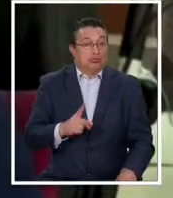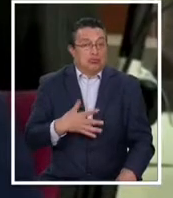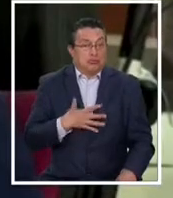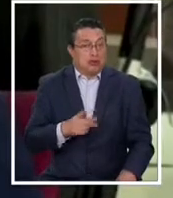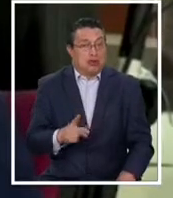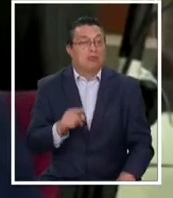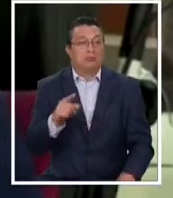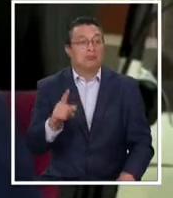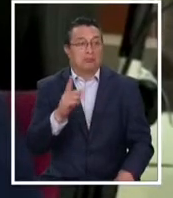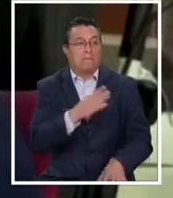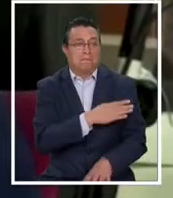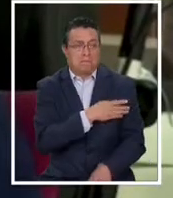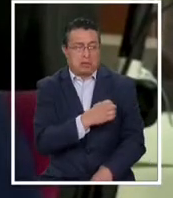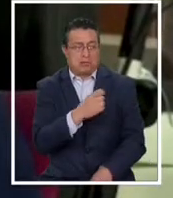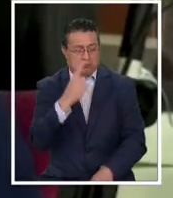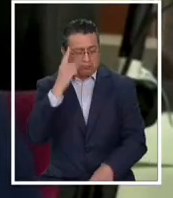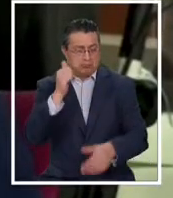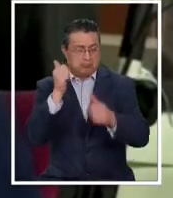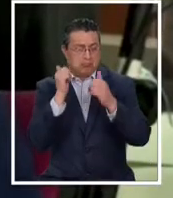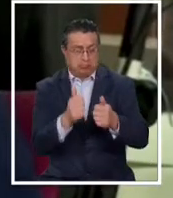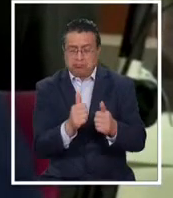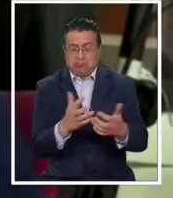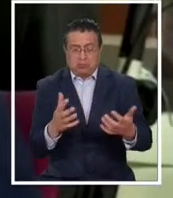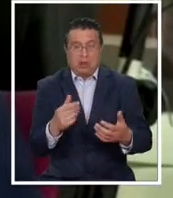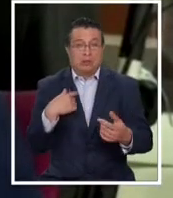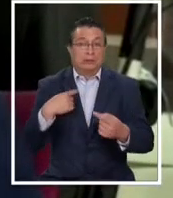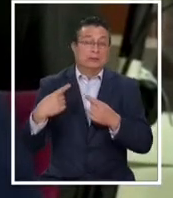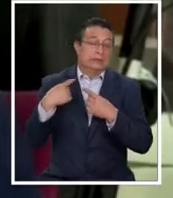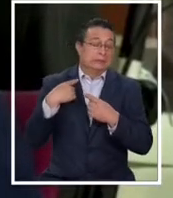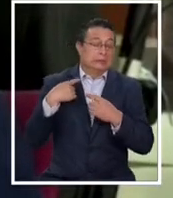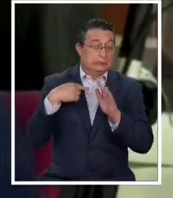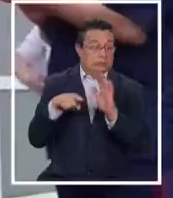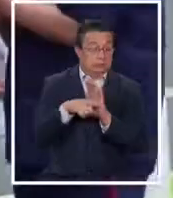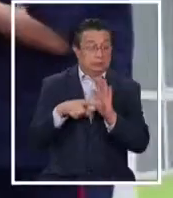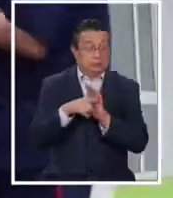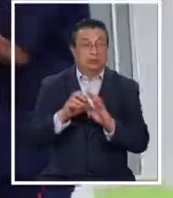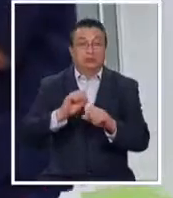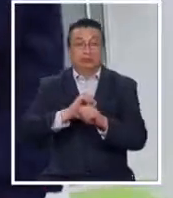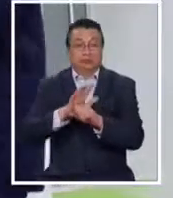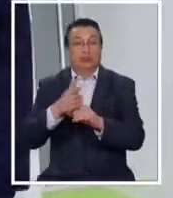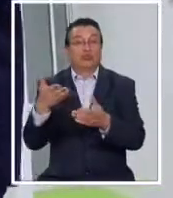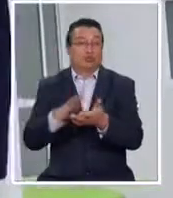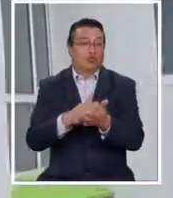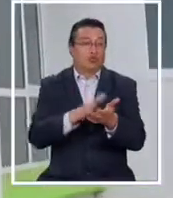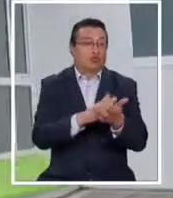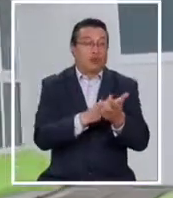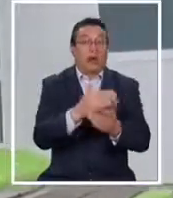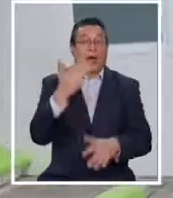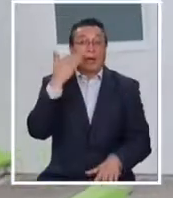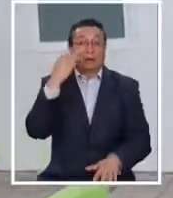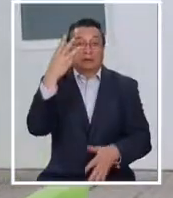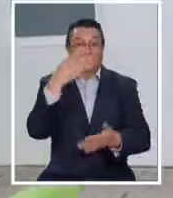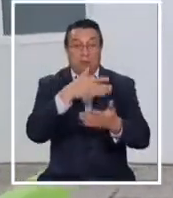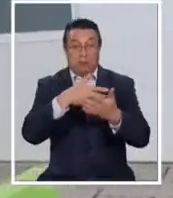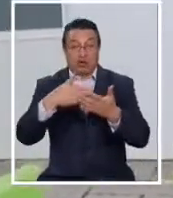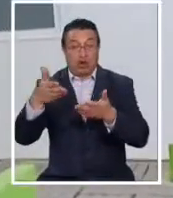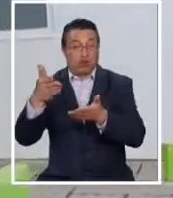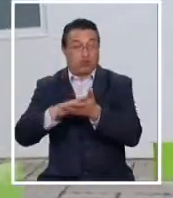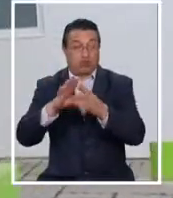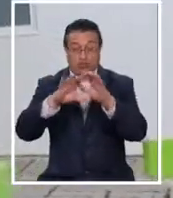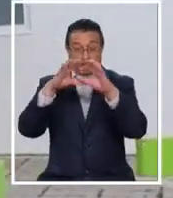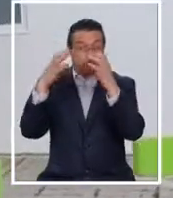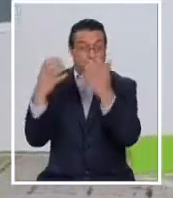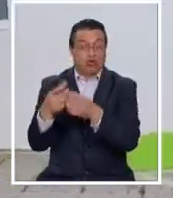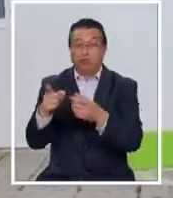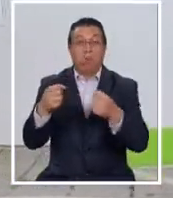Historias de esperanza de mujeres que vencieron, pese a todas las adversidades, a un virus que ya ha matado a casi 3 millones de personas en todo el